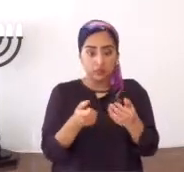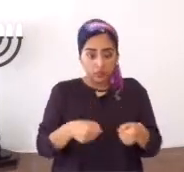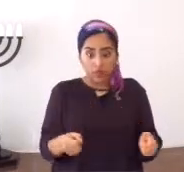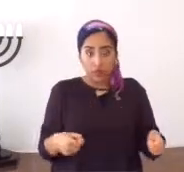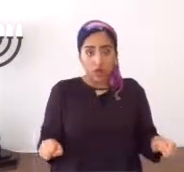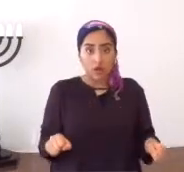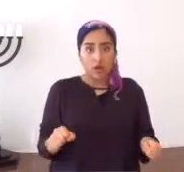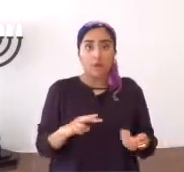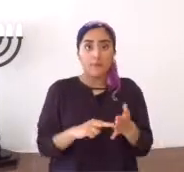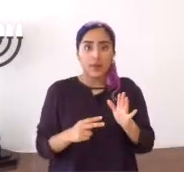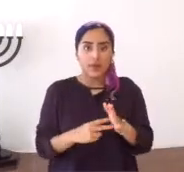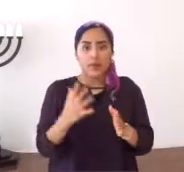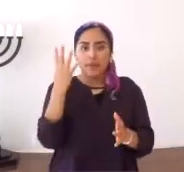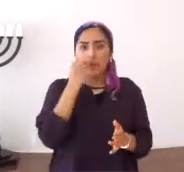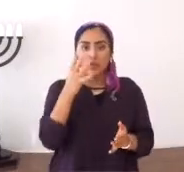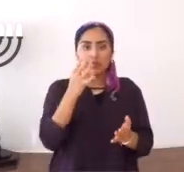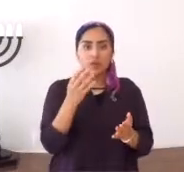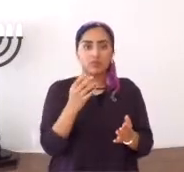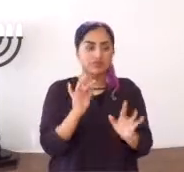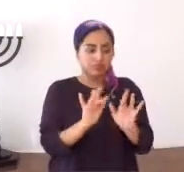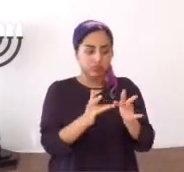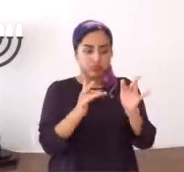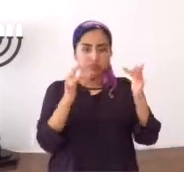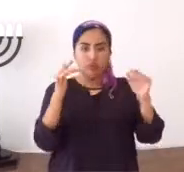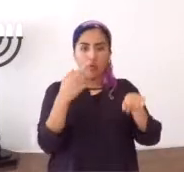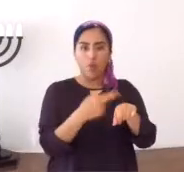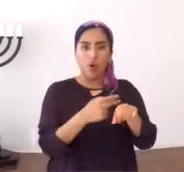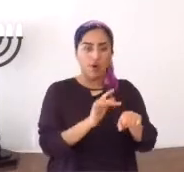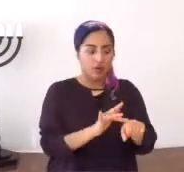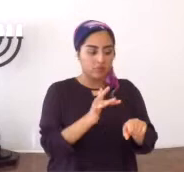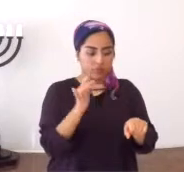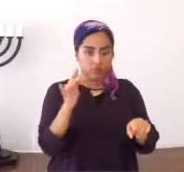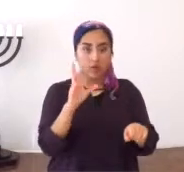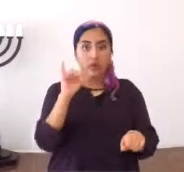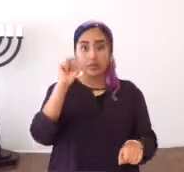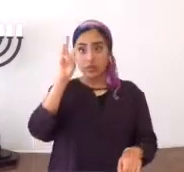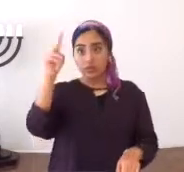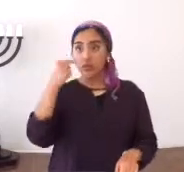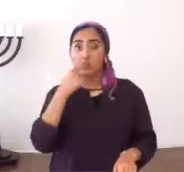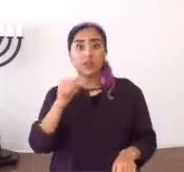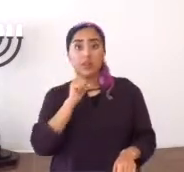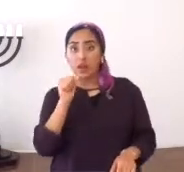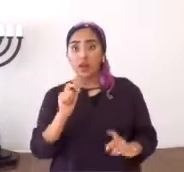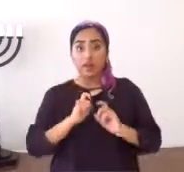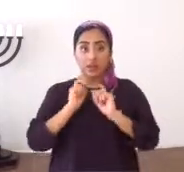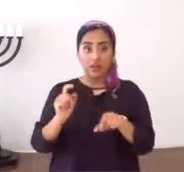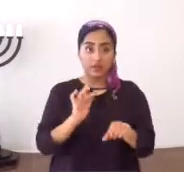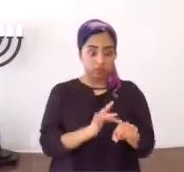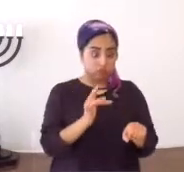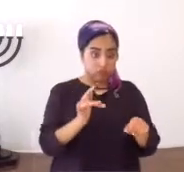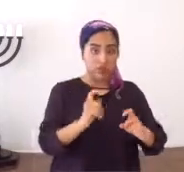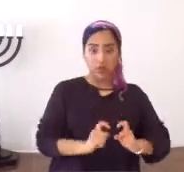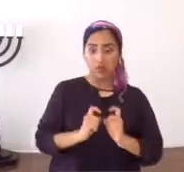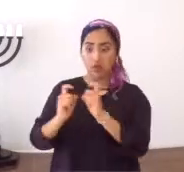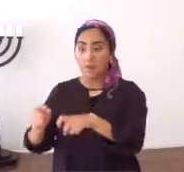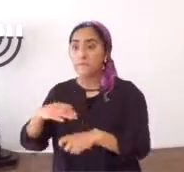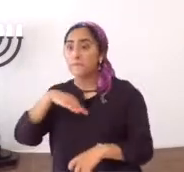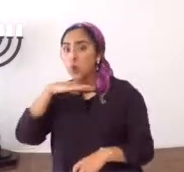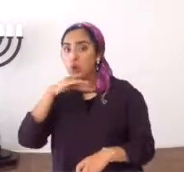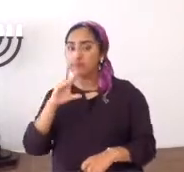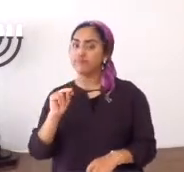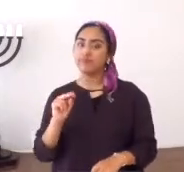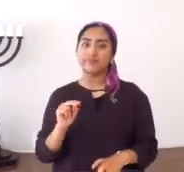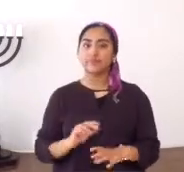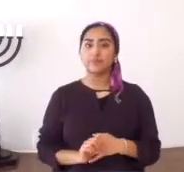porque la Torah, son las perlas, y dice, Yahshua, no yo, que no demos las